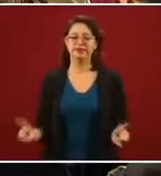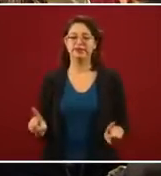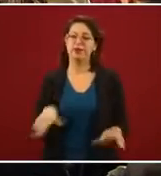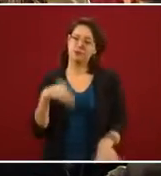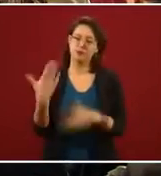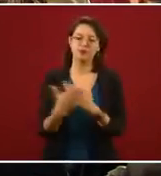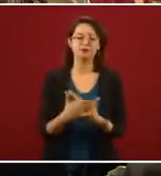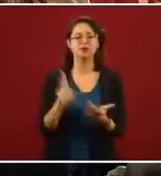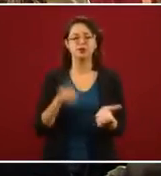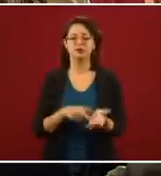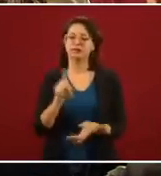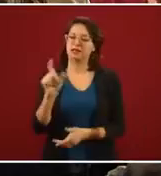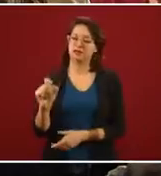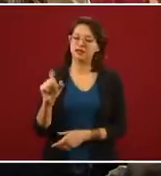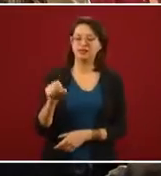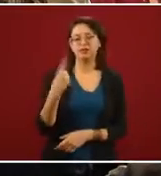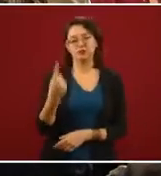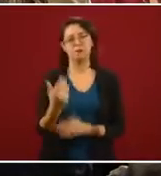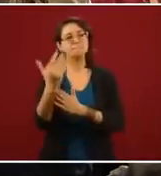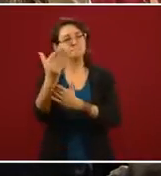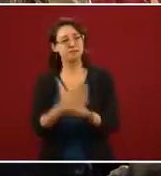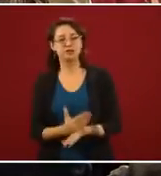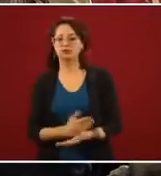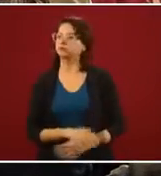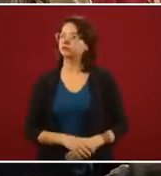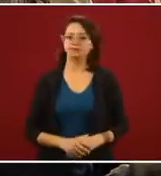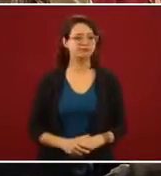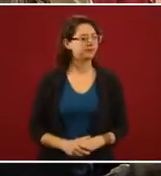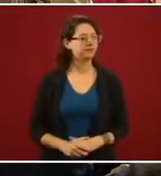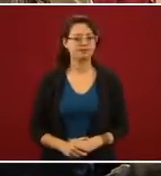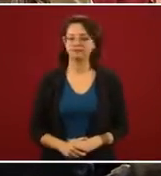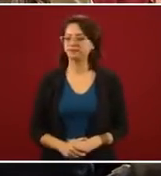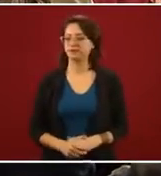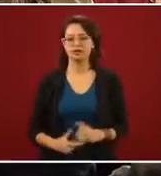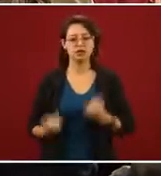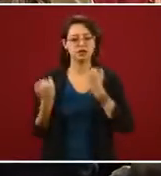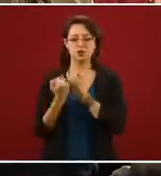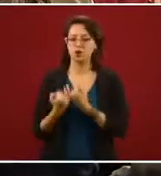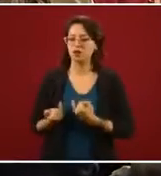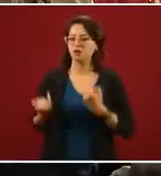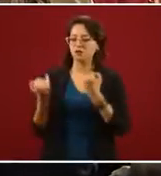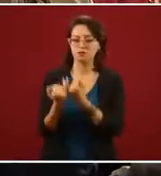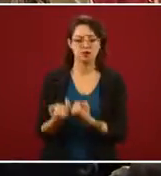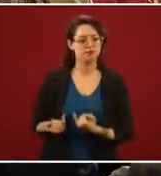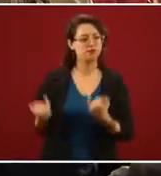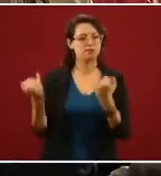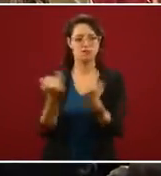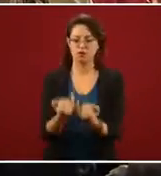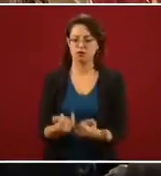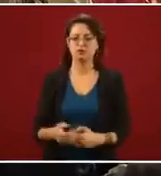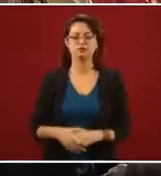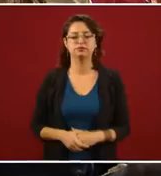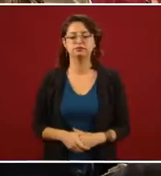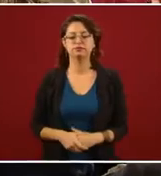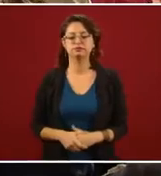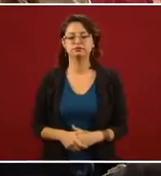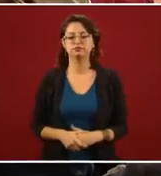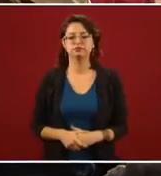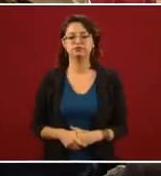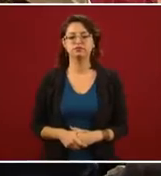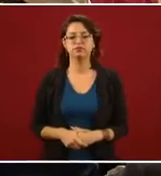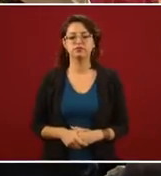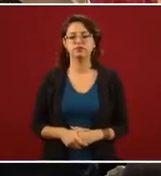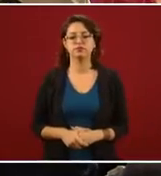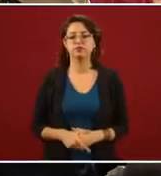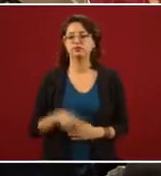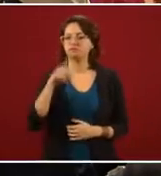21 ya se aflojó por completo. Esto